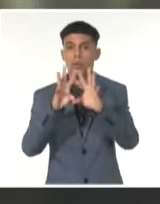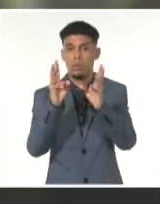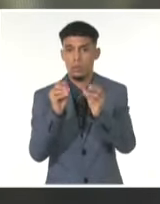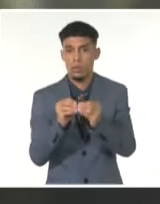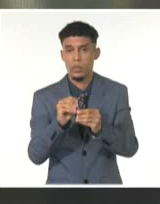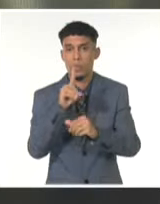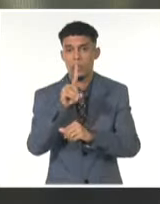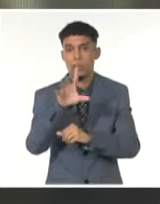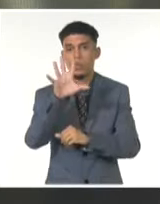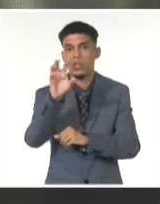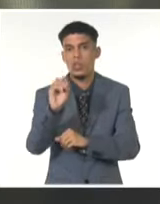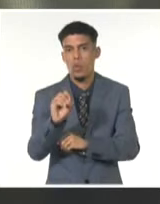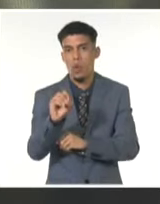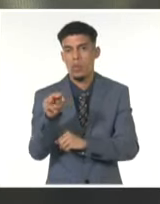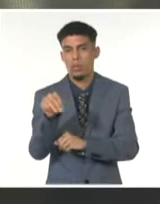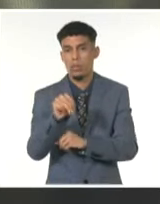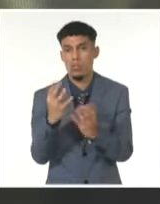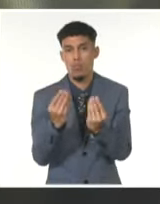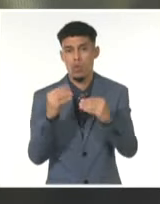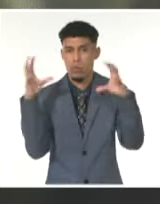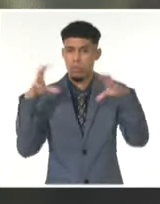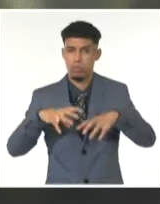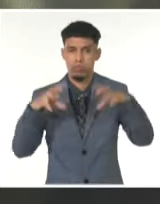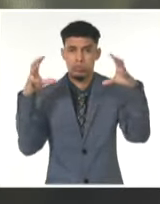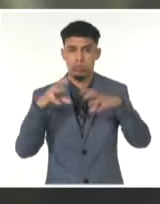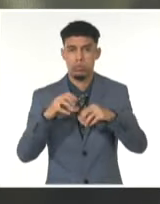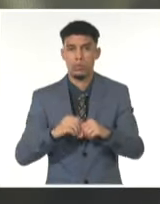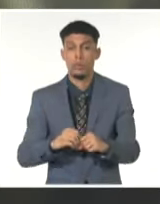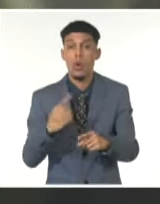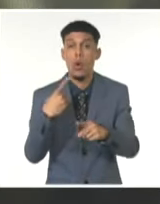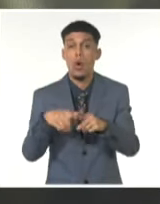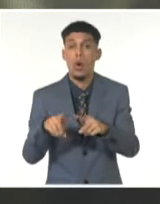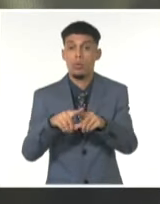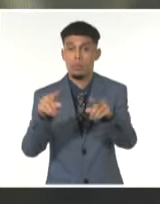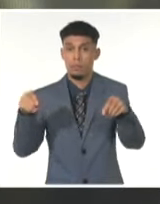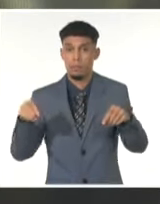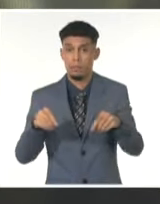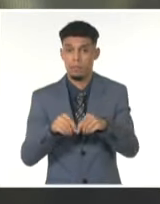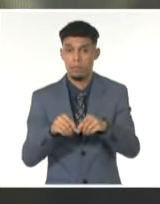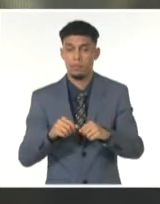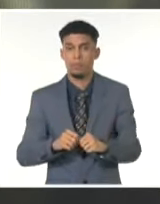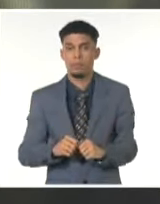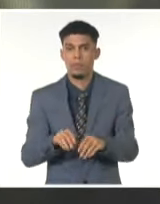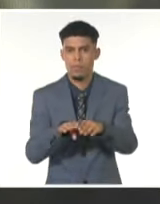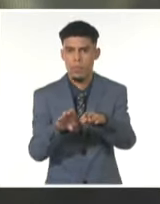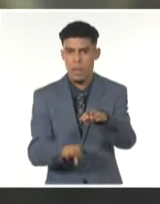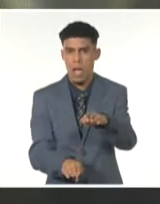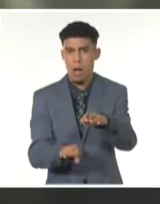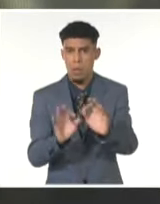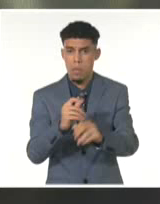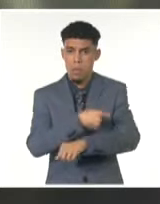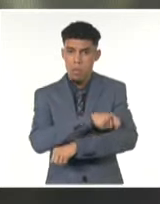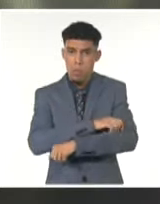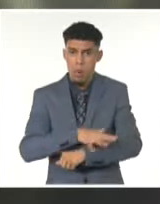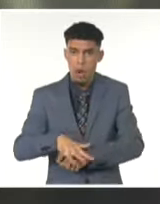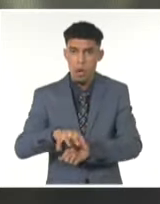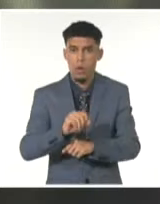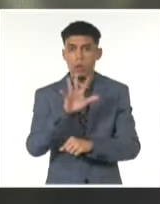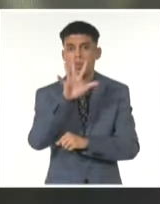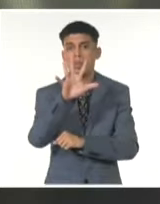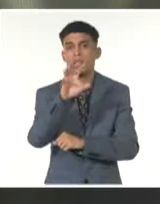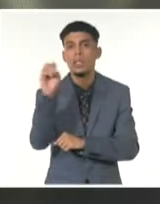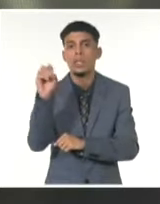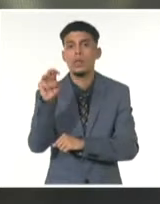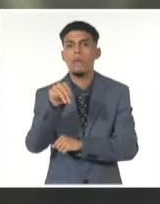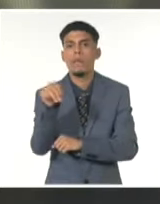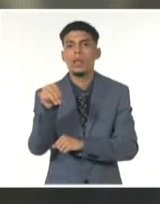milímetros. Muchísima lluvia. En la cuenca, aguas abajo, o sea, abajo, donde está el pueblo, más de 500 milímetros en